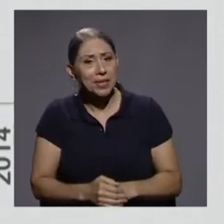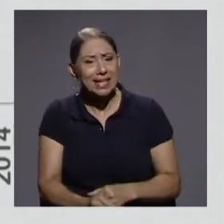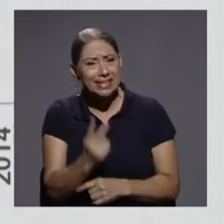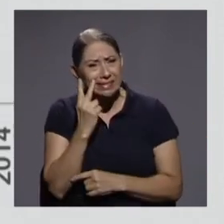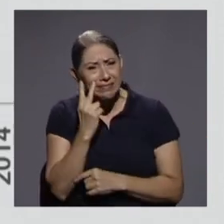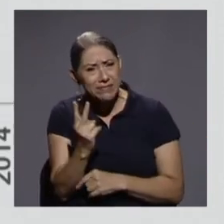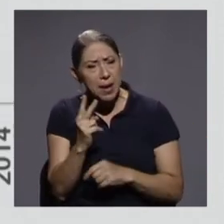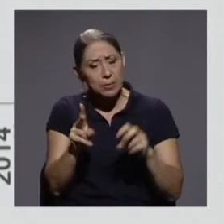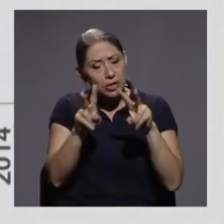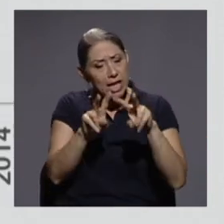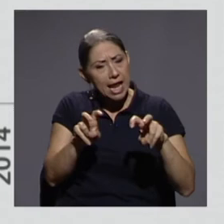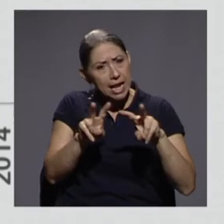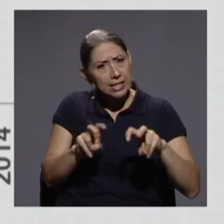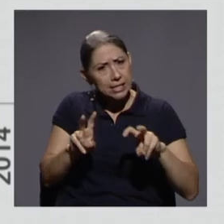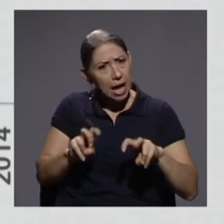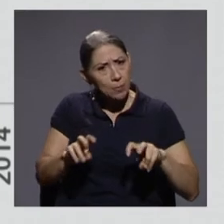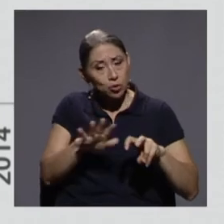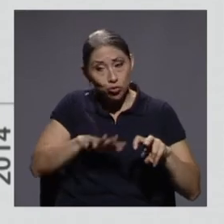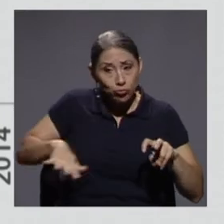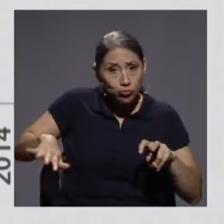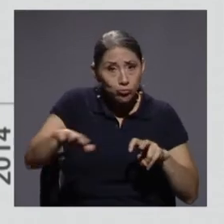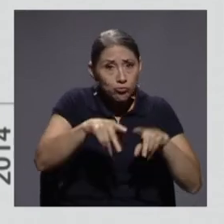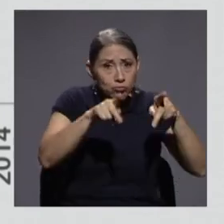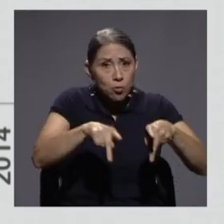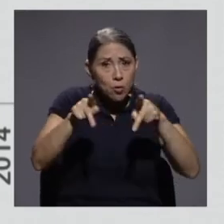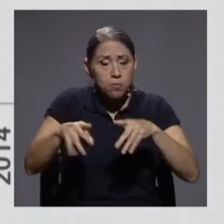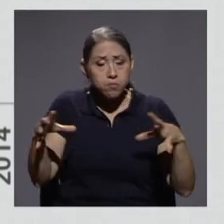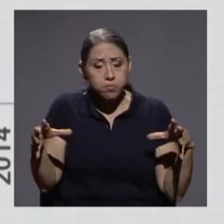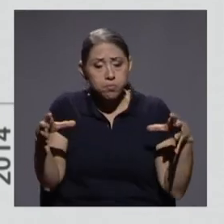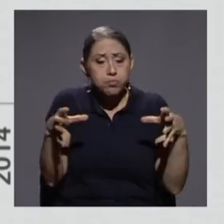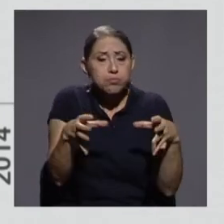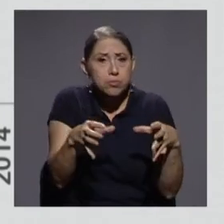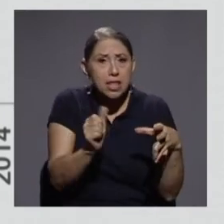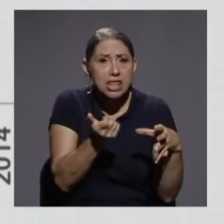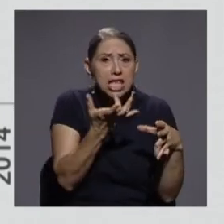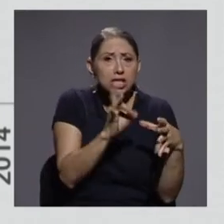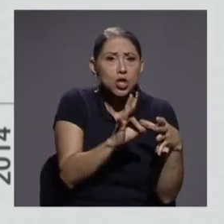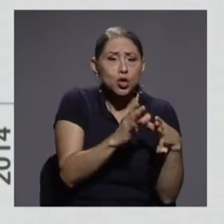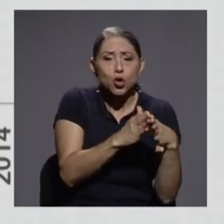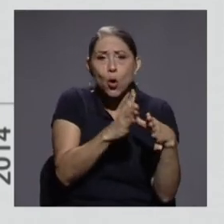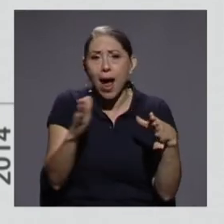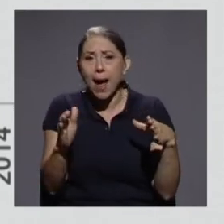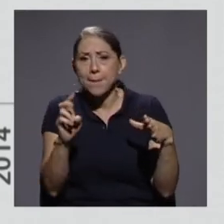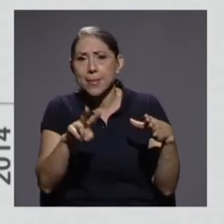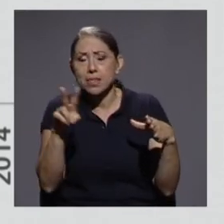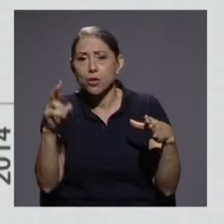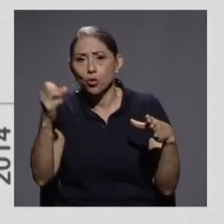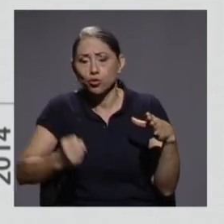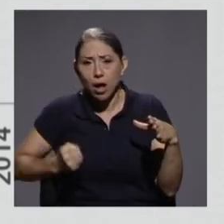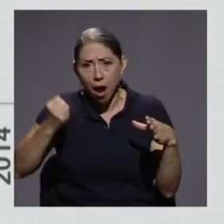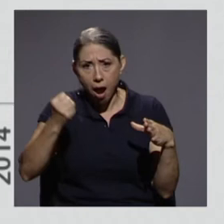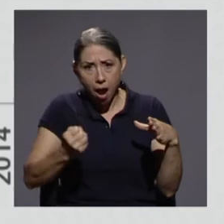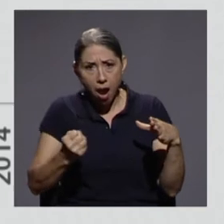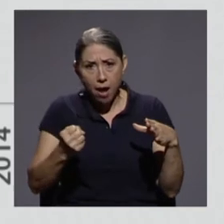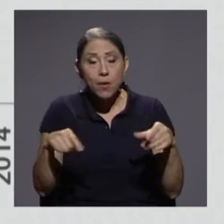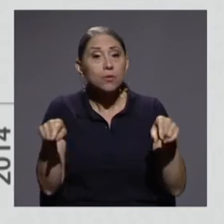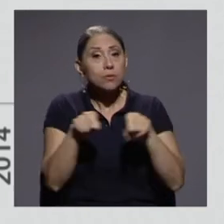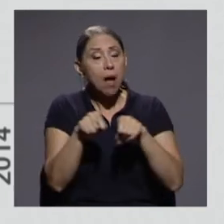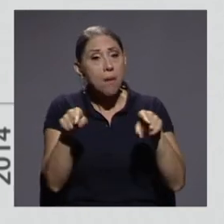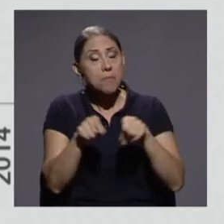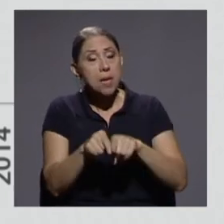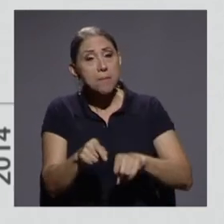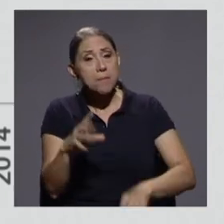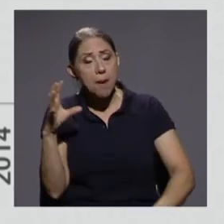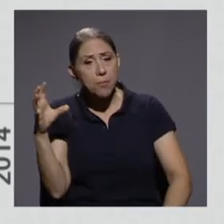analizamos el grupo de población de 18 a 22 años, también vamos a encontrar que esa